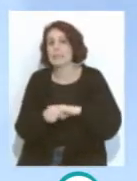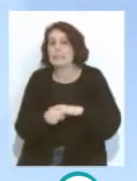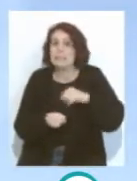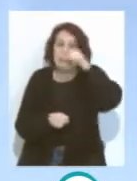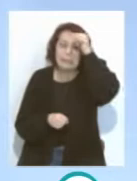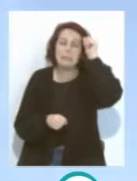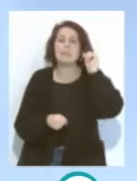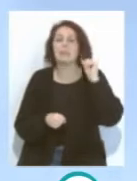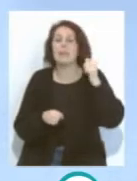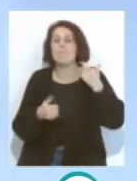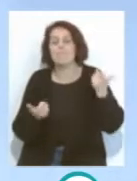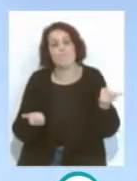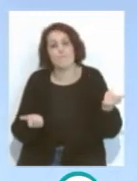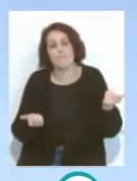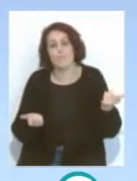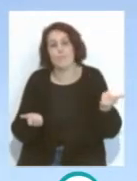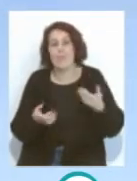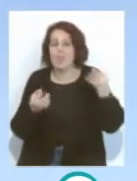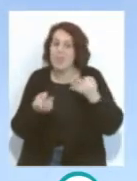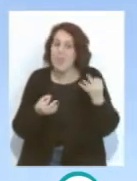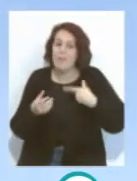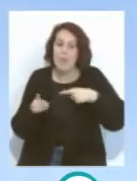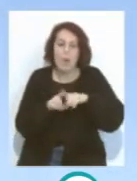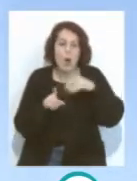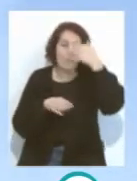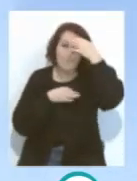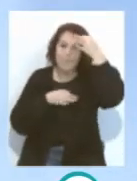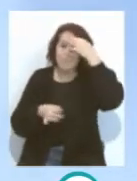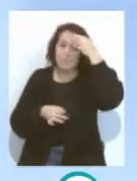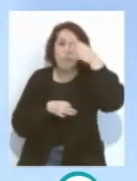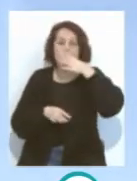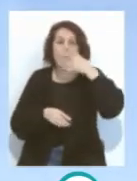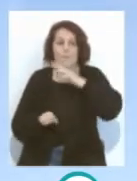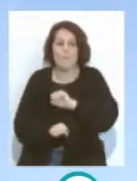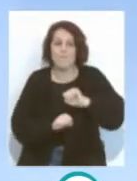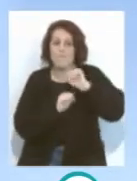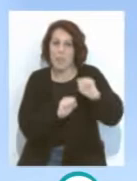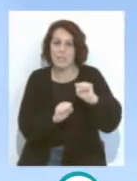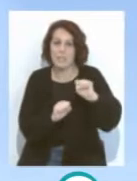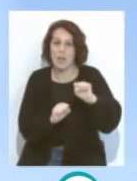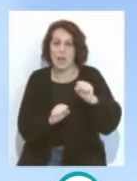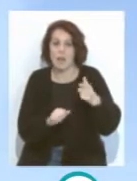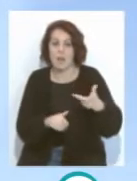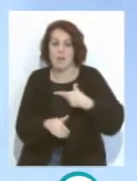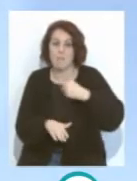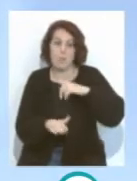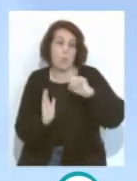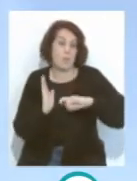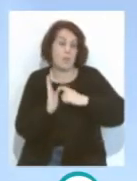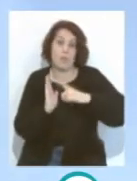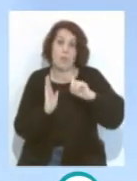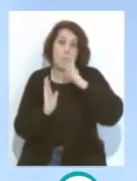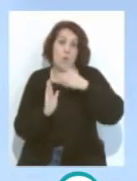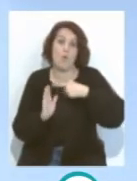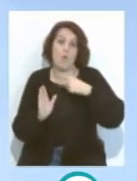Álvaro Cervera va a tener que hilar muy fino, porque ni tiene a la defensa con la sanción de Marcos Mauro, quedan